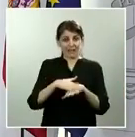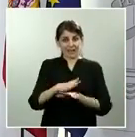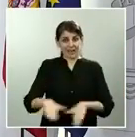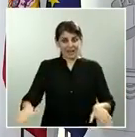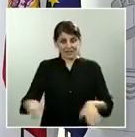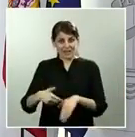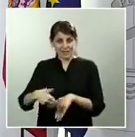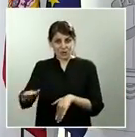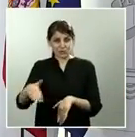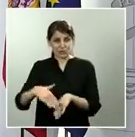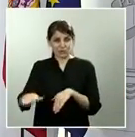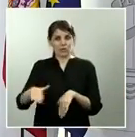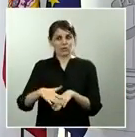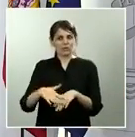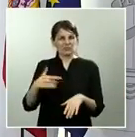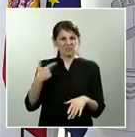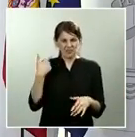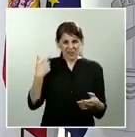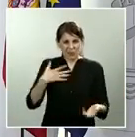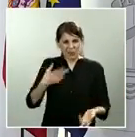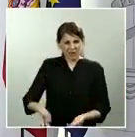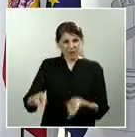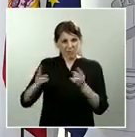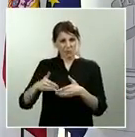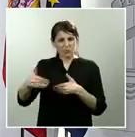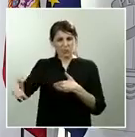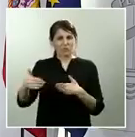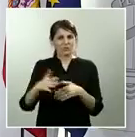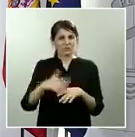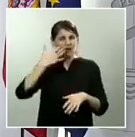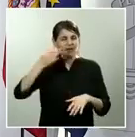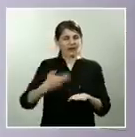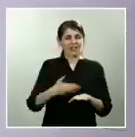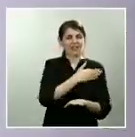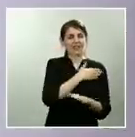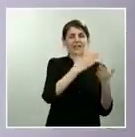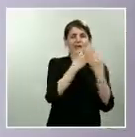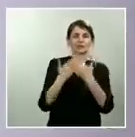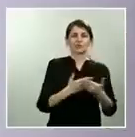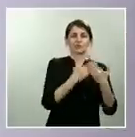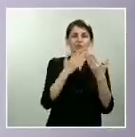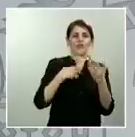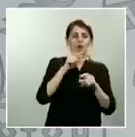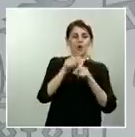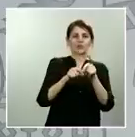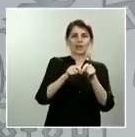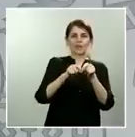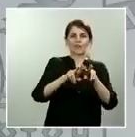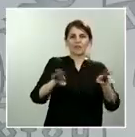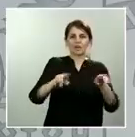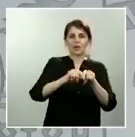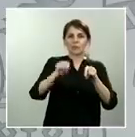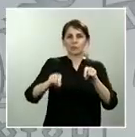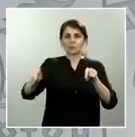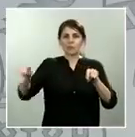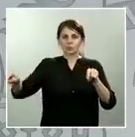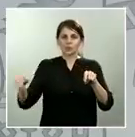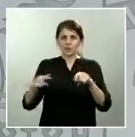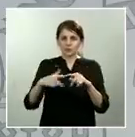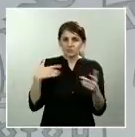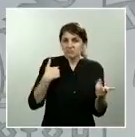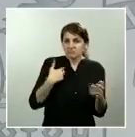que llevan ya días hablándolos? Muchísimas gracias. Bueno, Iñaki, han sido muchas preguntas. Voy a intentar